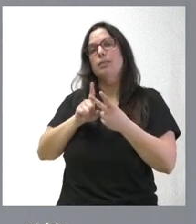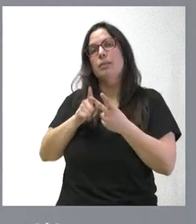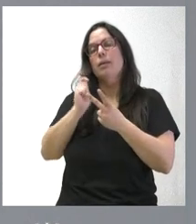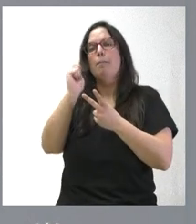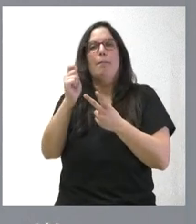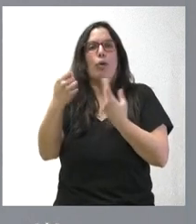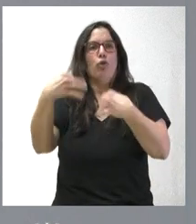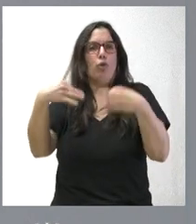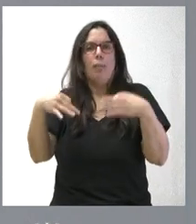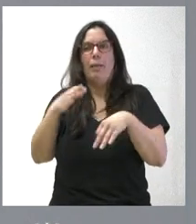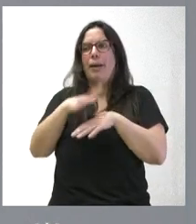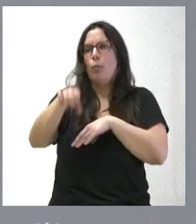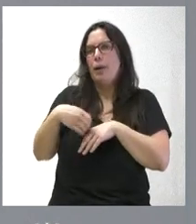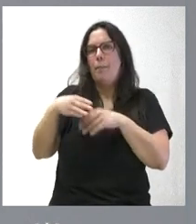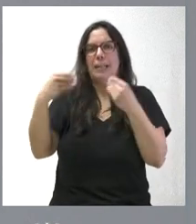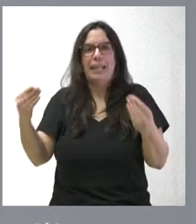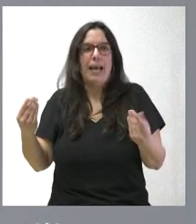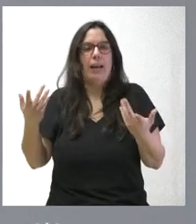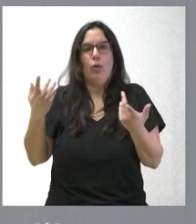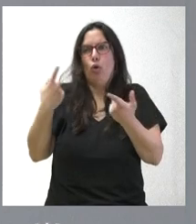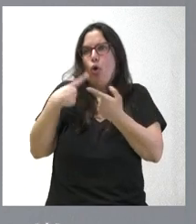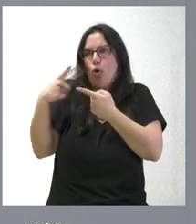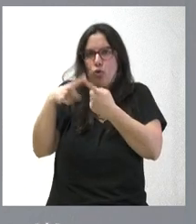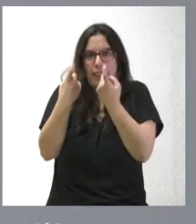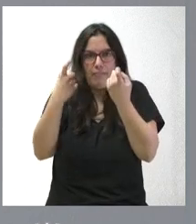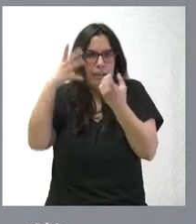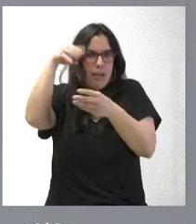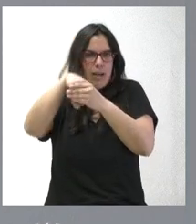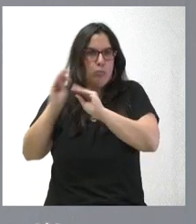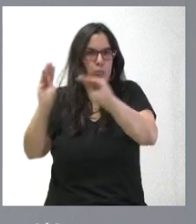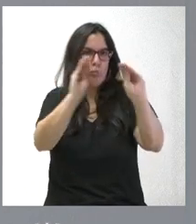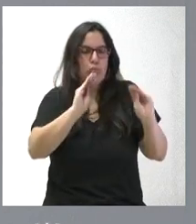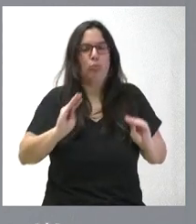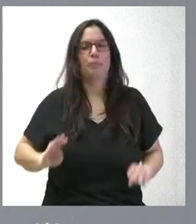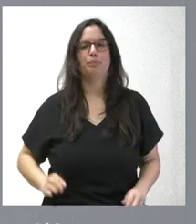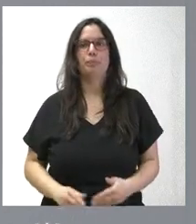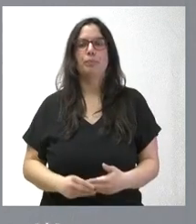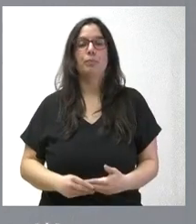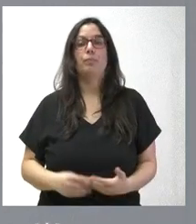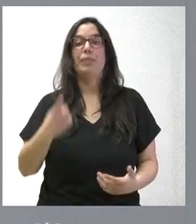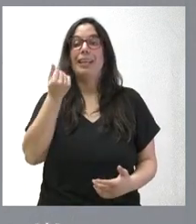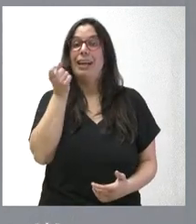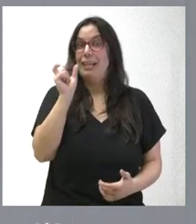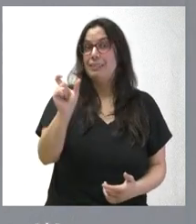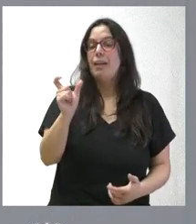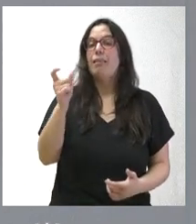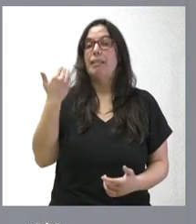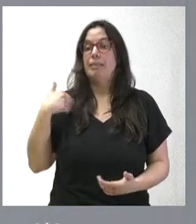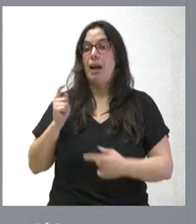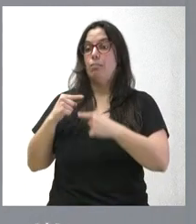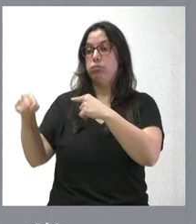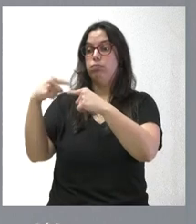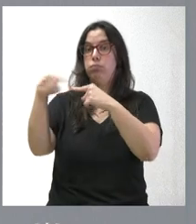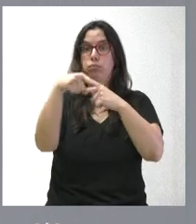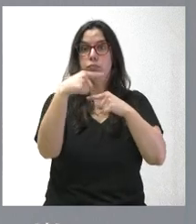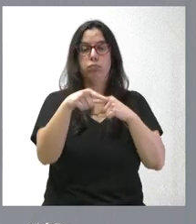ordinario en la compra de instalaciones o de material de cada una de las características. Las cantidades que hemos aportado tienen que ver con las que venimos